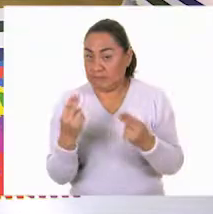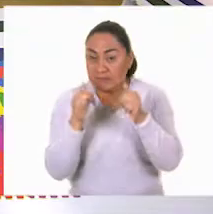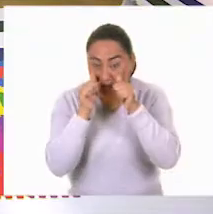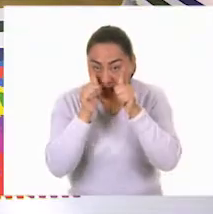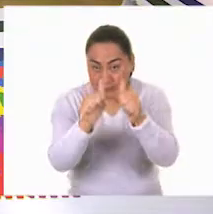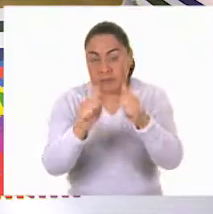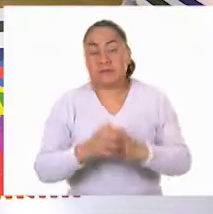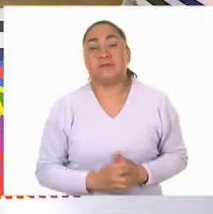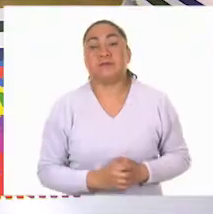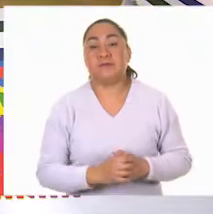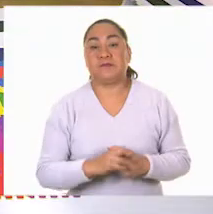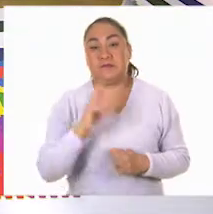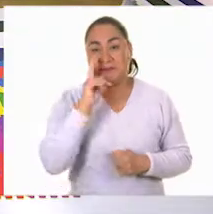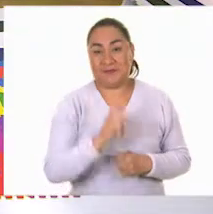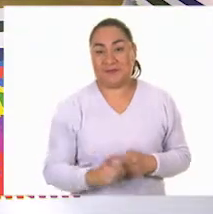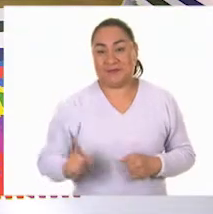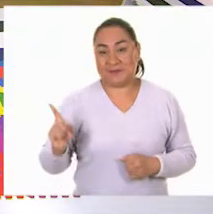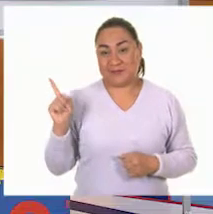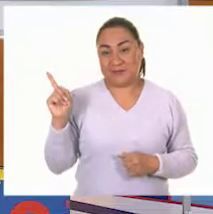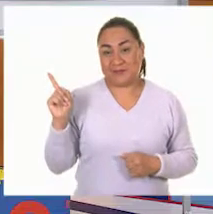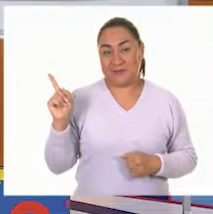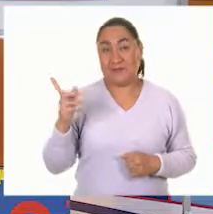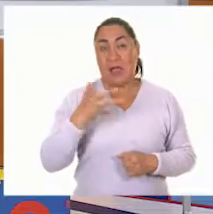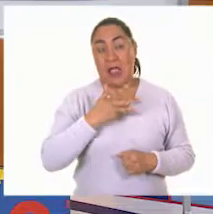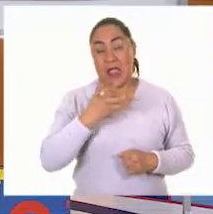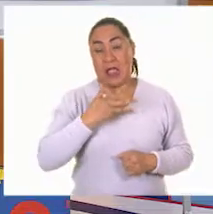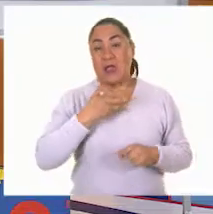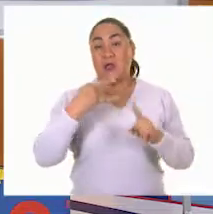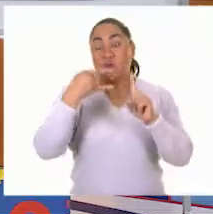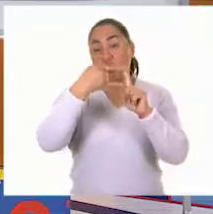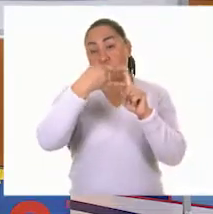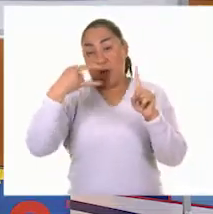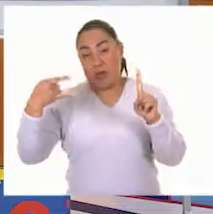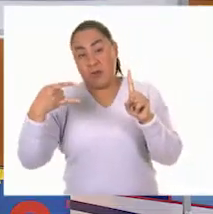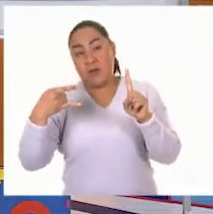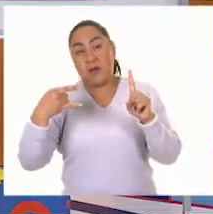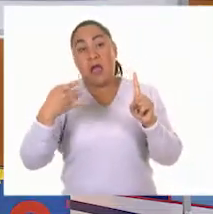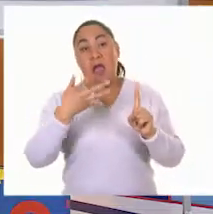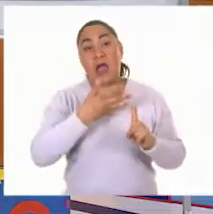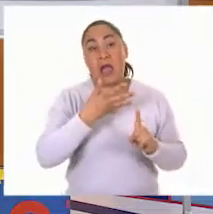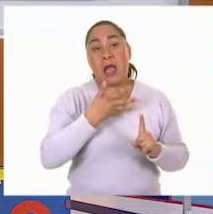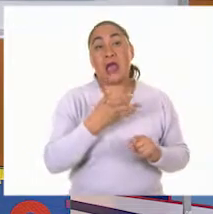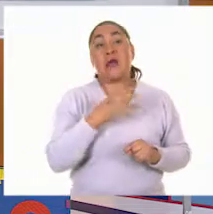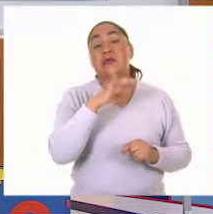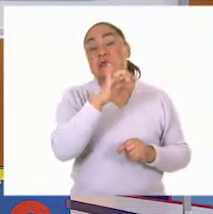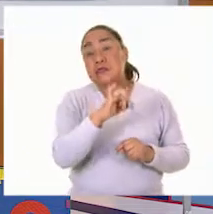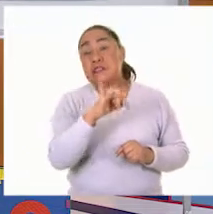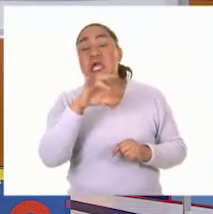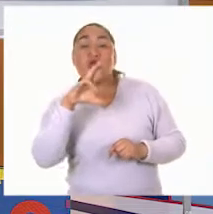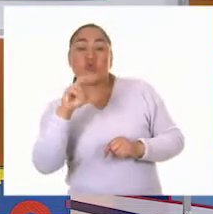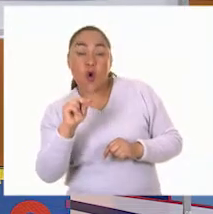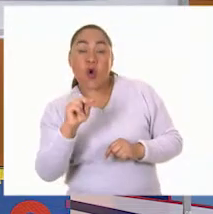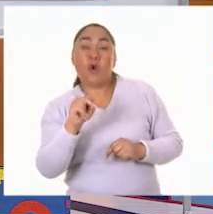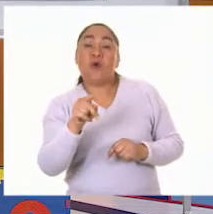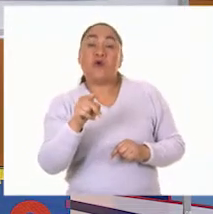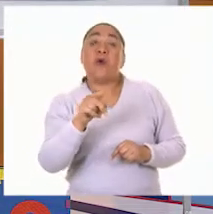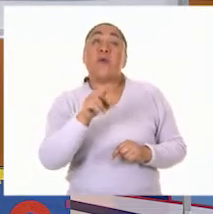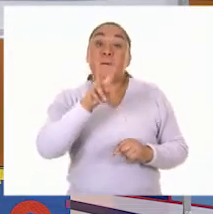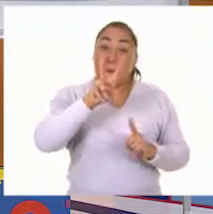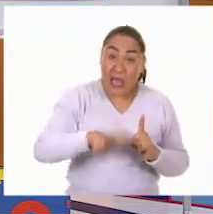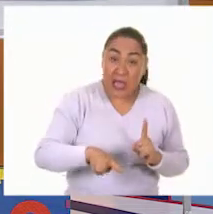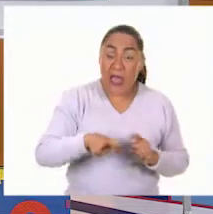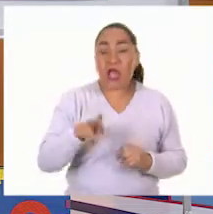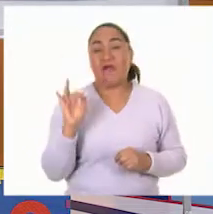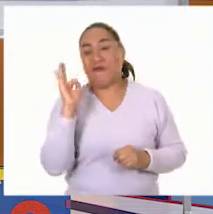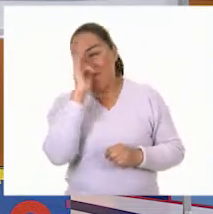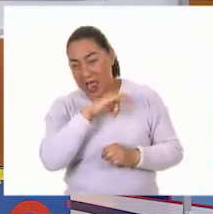Yo aquí tengo un cuadro con algunas afirmaciones y nosotros tenemos que decir si es verdadero o si es